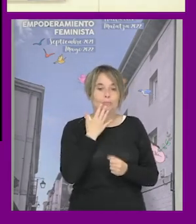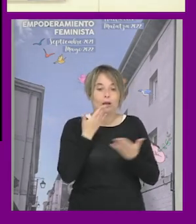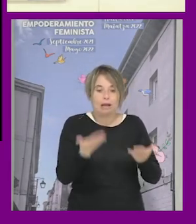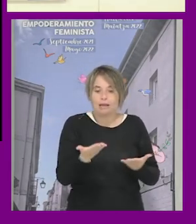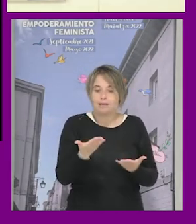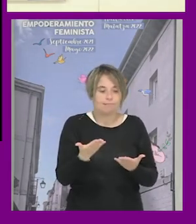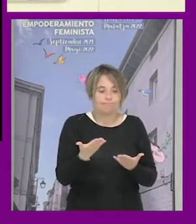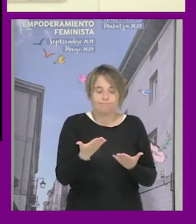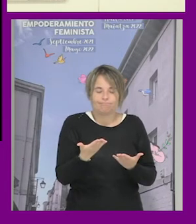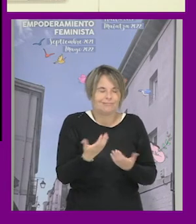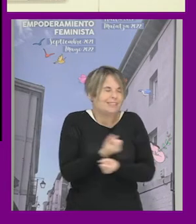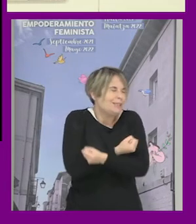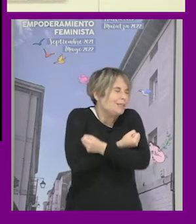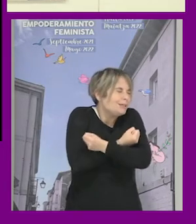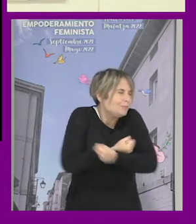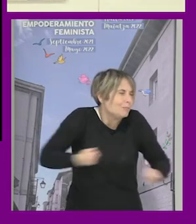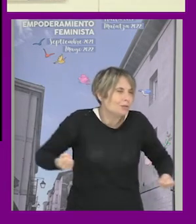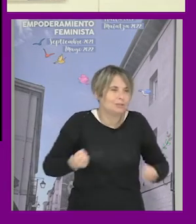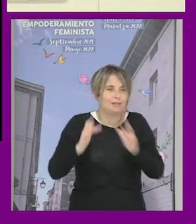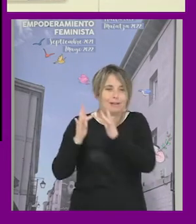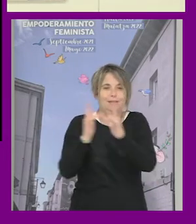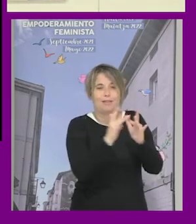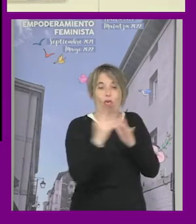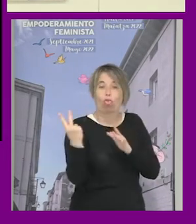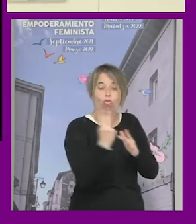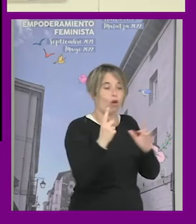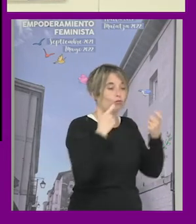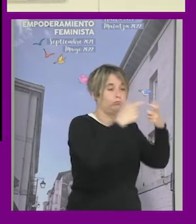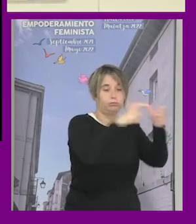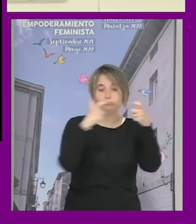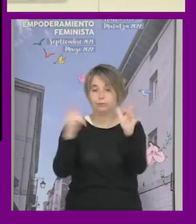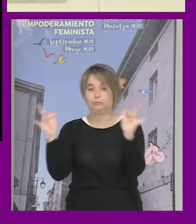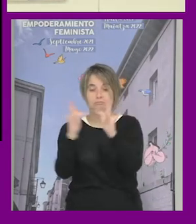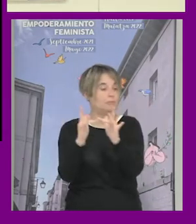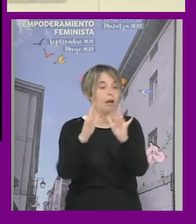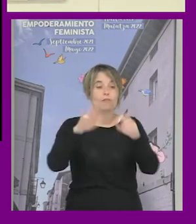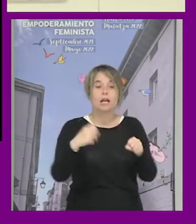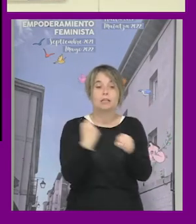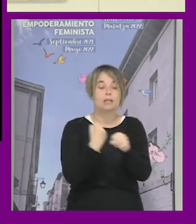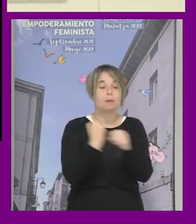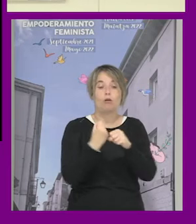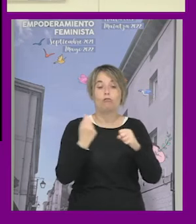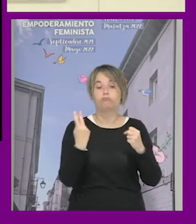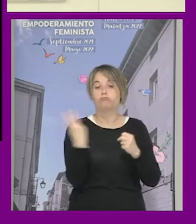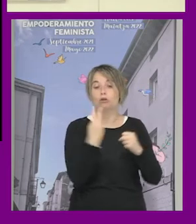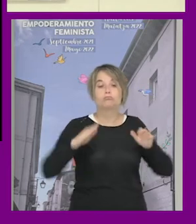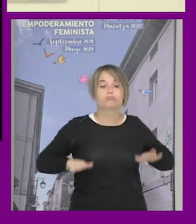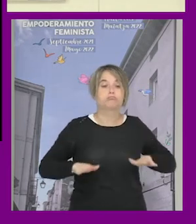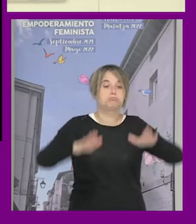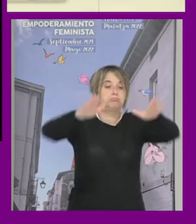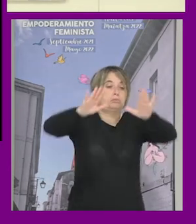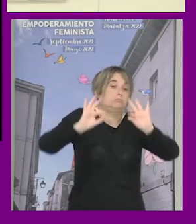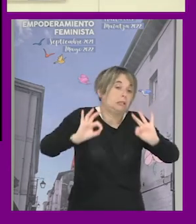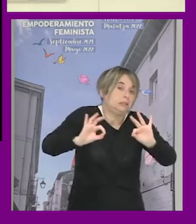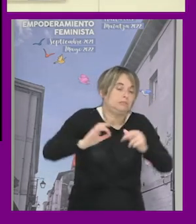no ha habido manera humana de articular mejor estas dos concejalías y por tanto continúan trabajando solapadamente y ahí